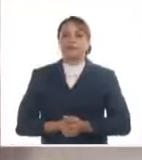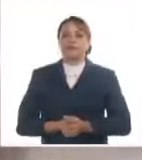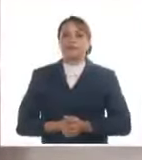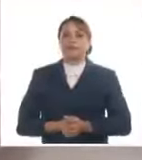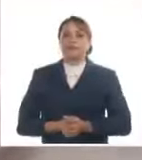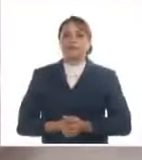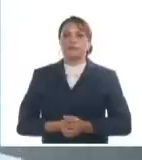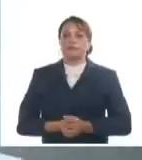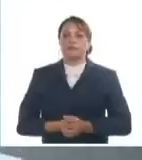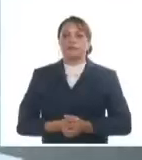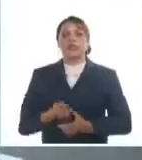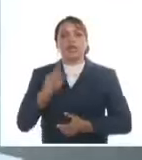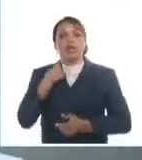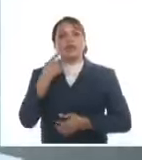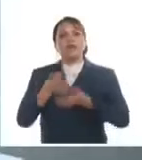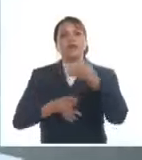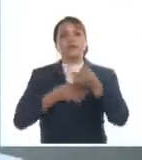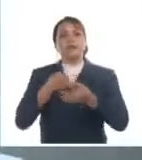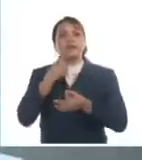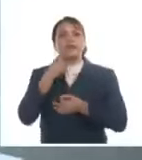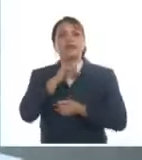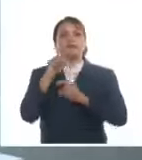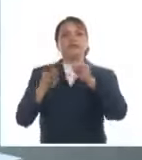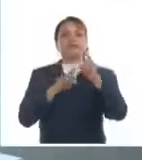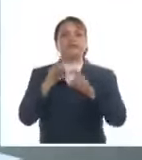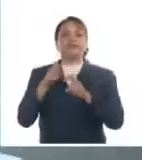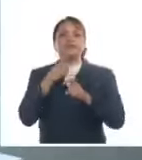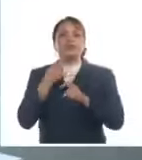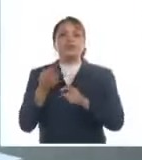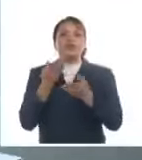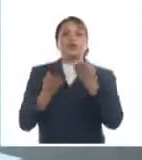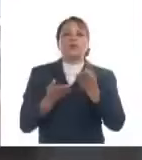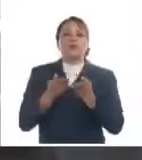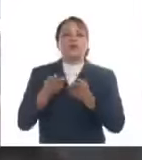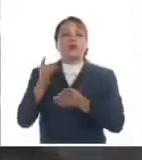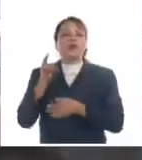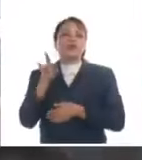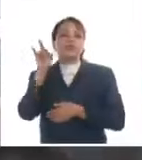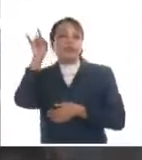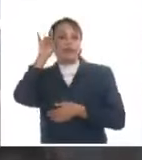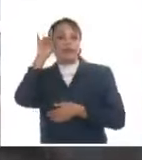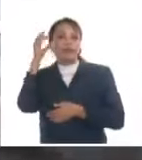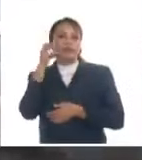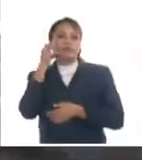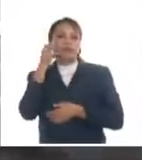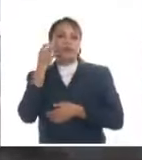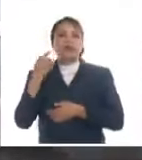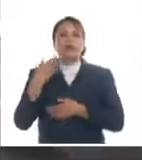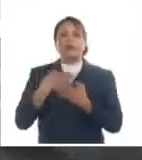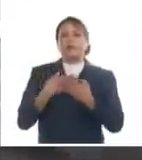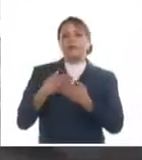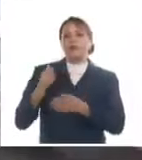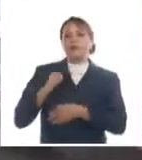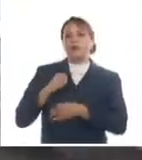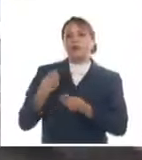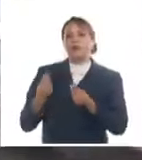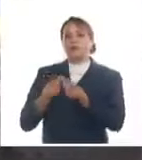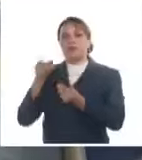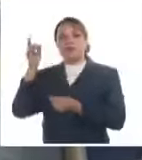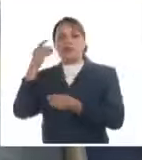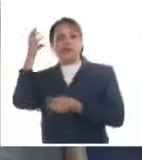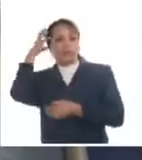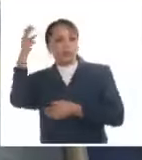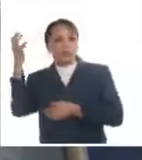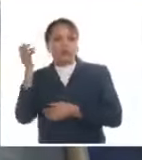de las opiniones que comparan las importaciones de leche en polvo que hacen las MIPIMES con las del Estado. Y en este punto hizo una reflexión